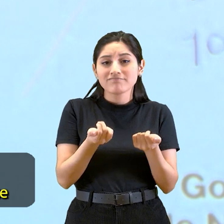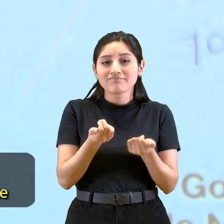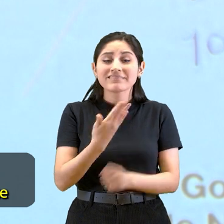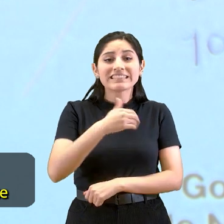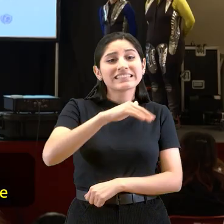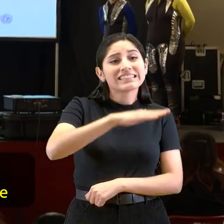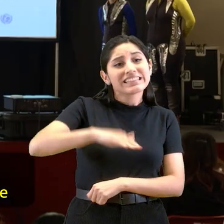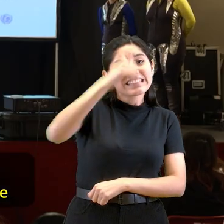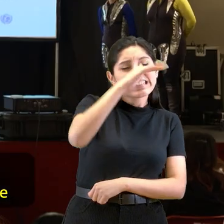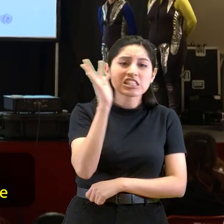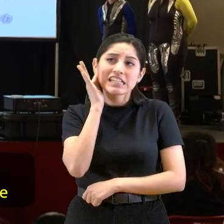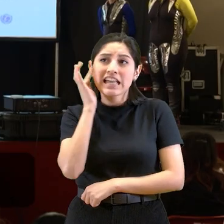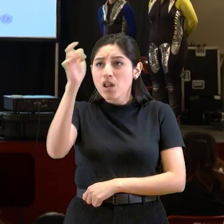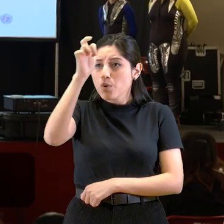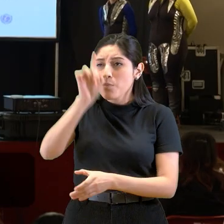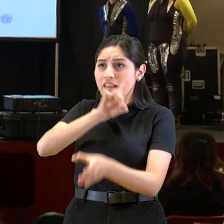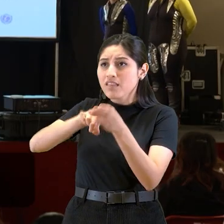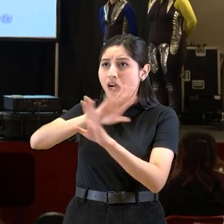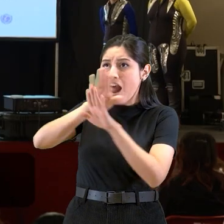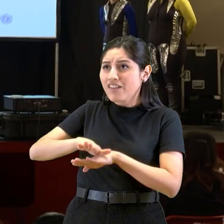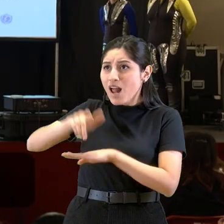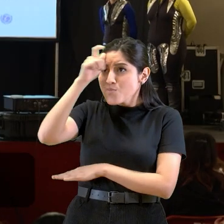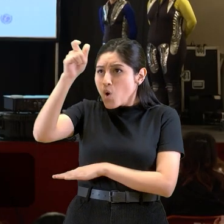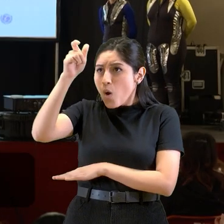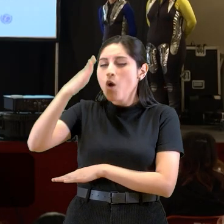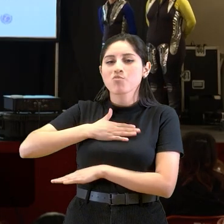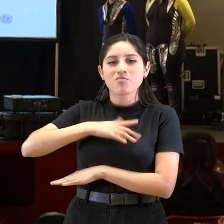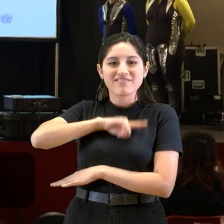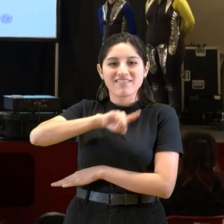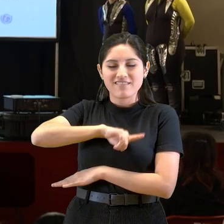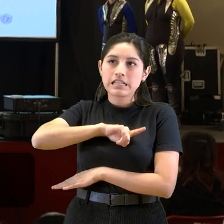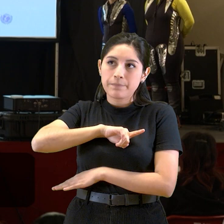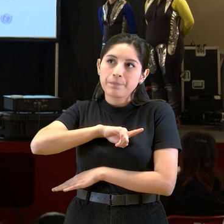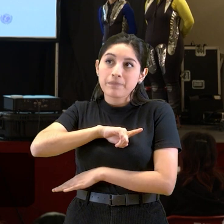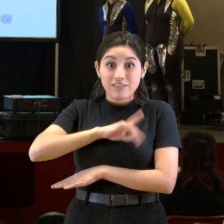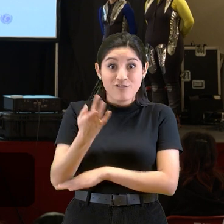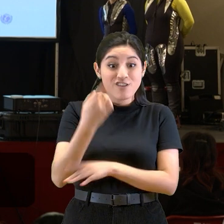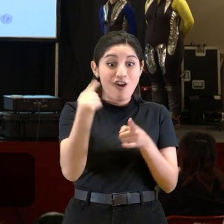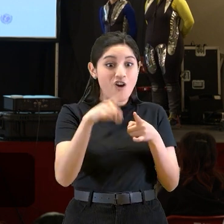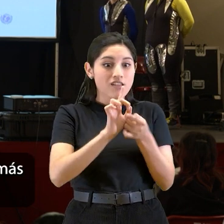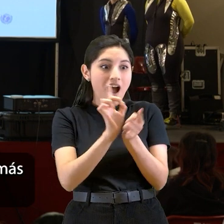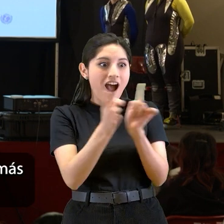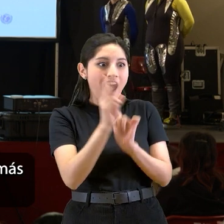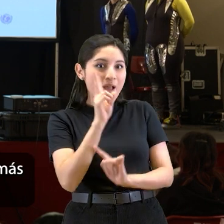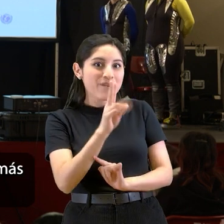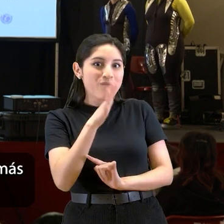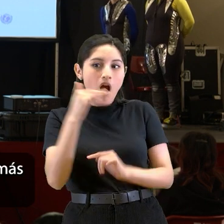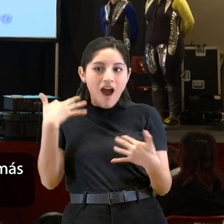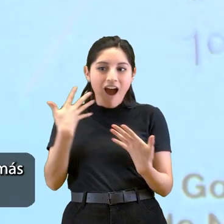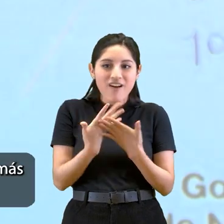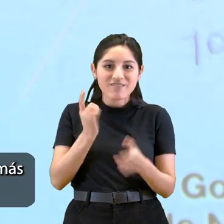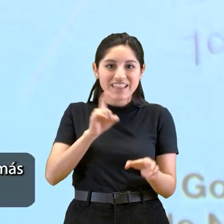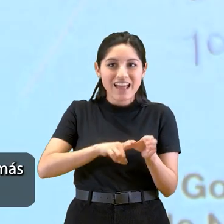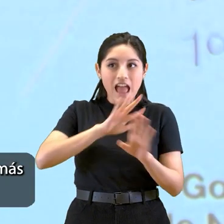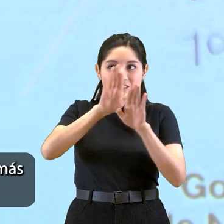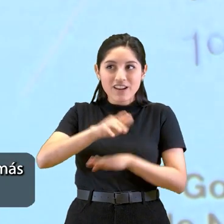Los niños y niñas que participan en sus pueblos van a sentir el pueblo como propio y van a ver cosas y aspectos de mejora en los que han participado, con lo